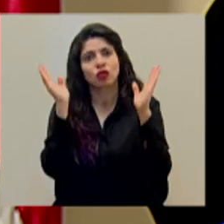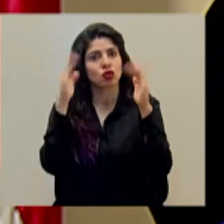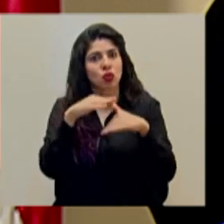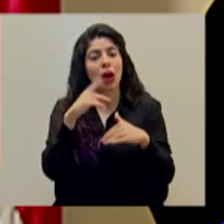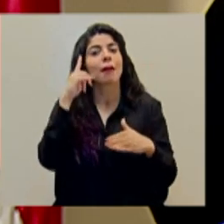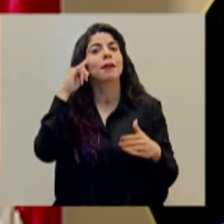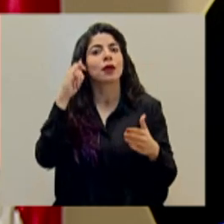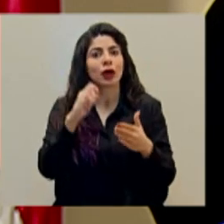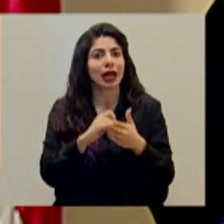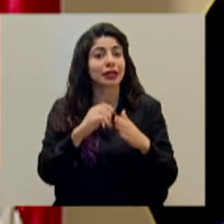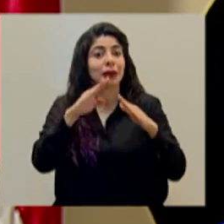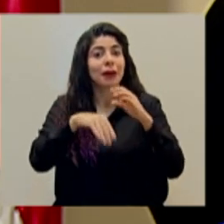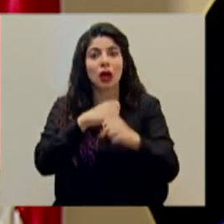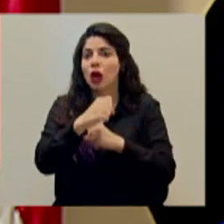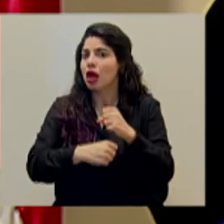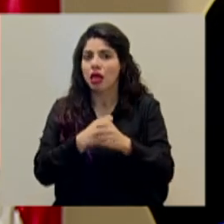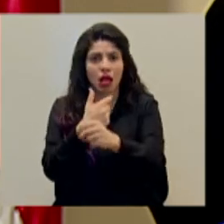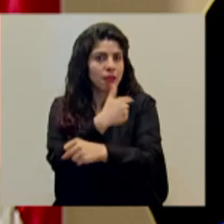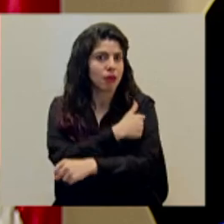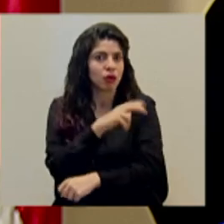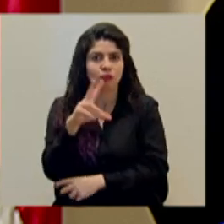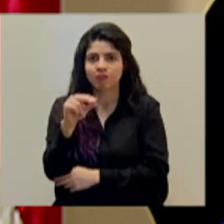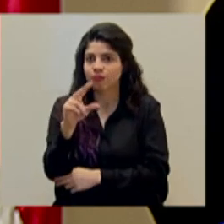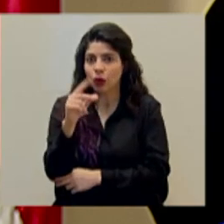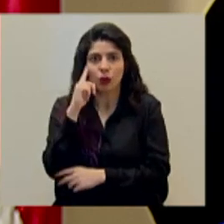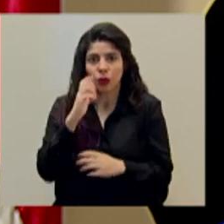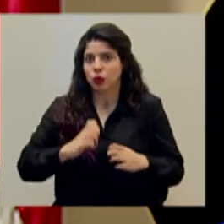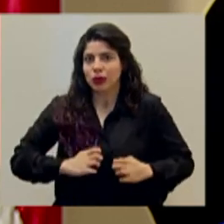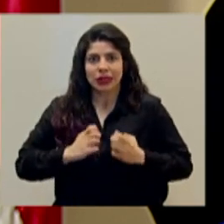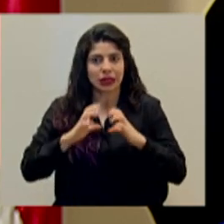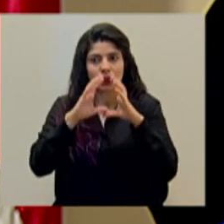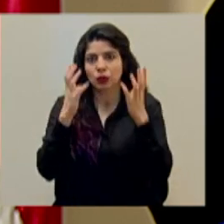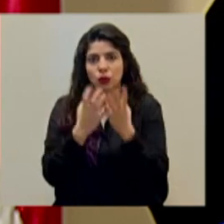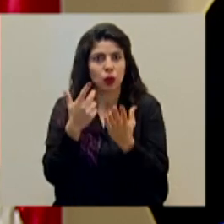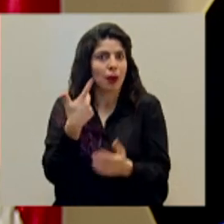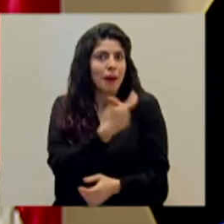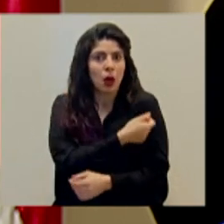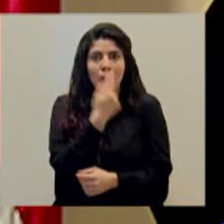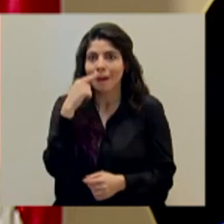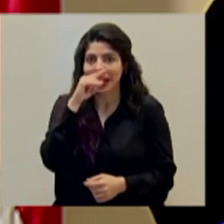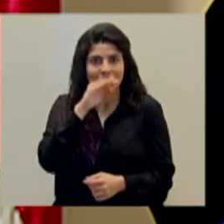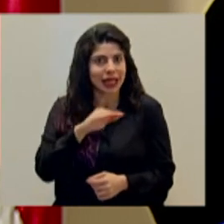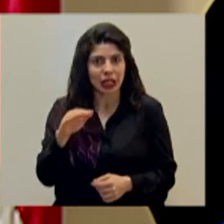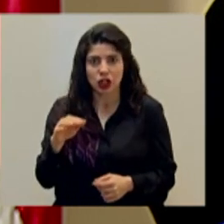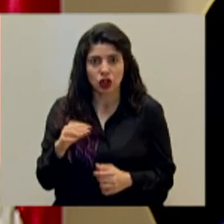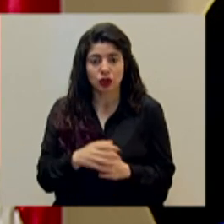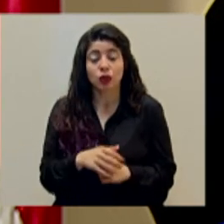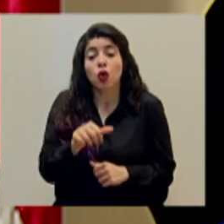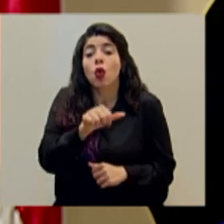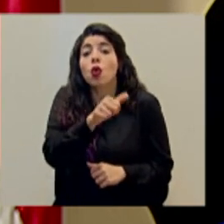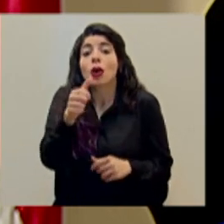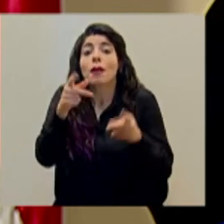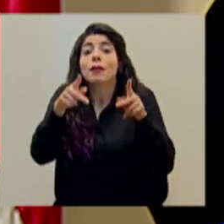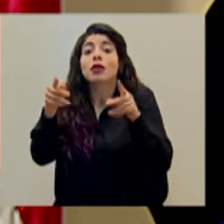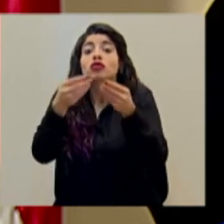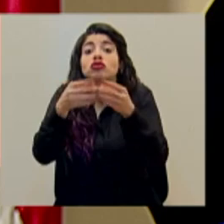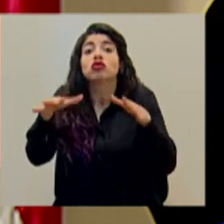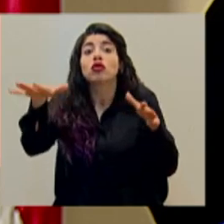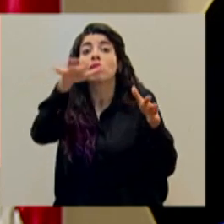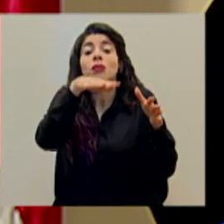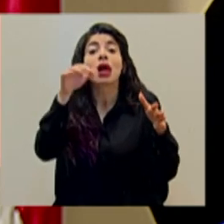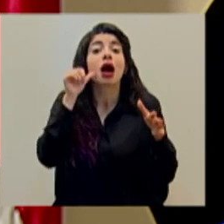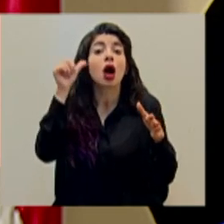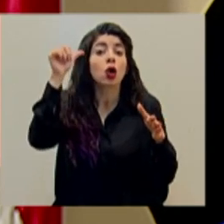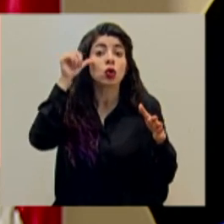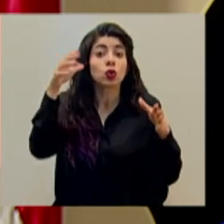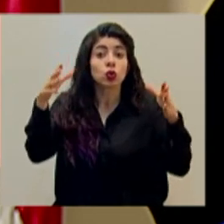vacunando menores de edad. De los restantes, de los restantes que se pueden aplicar la vacuna, son adultos,